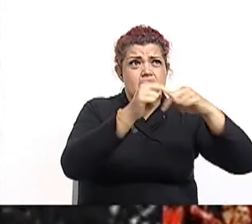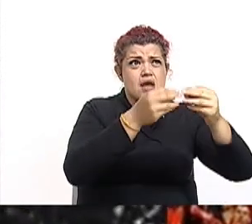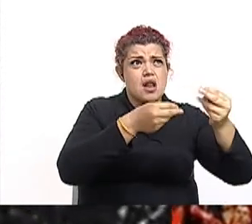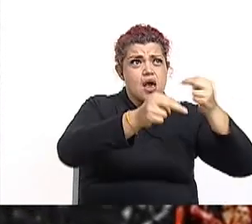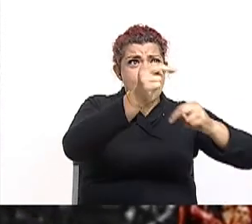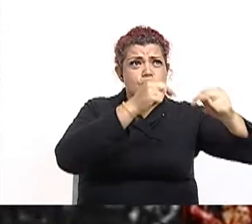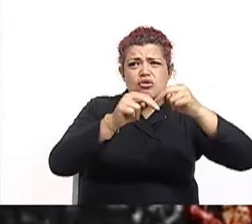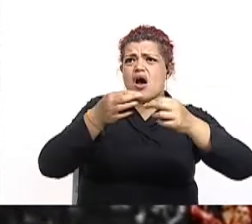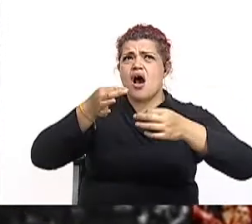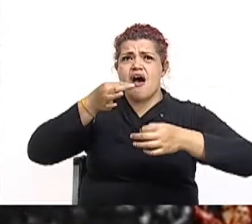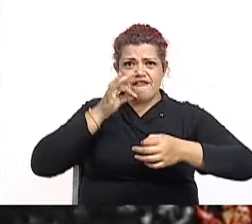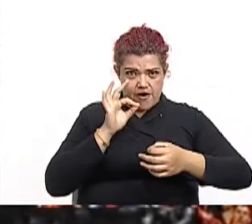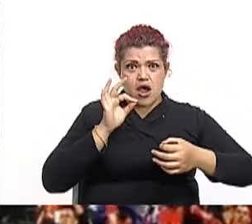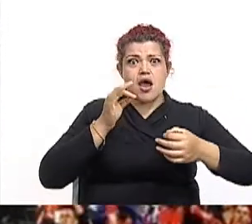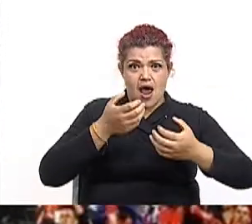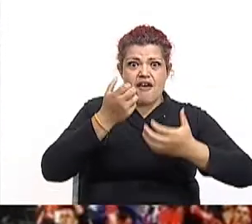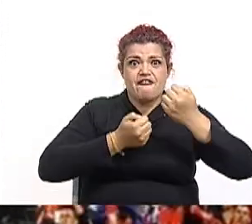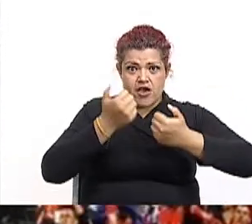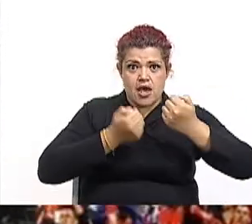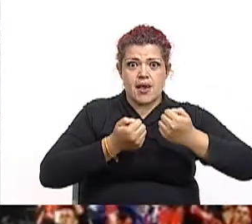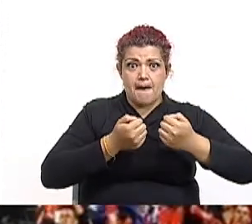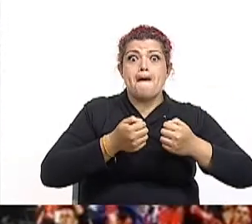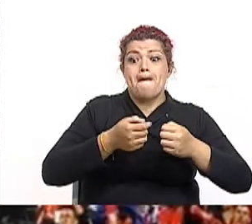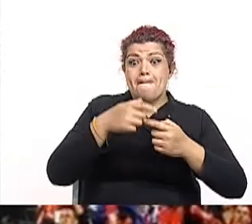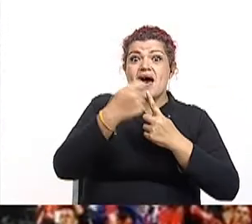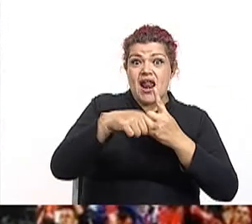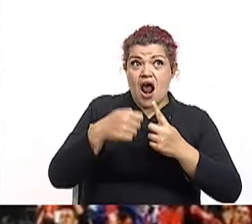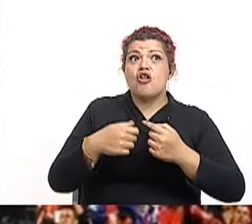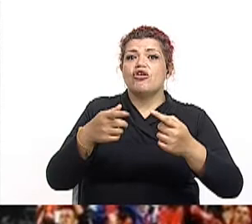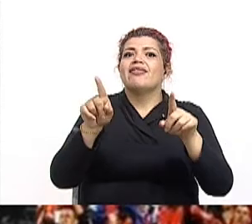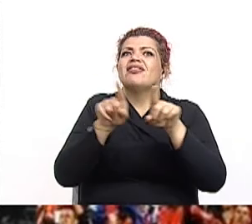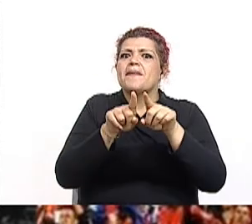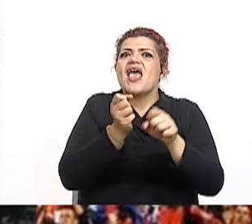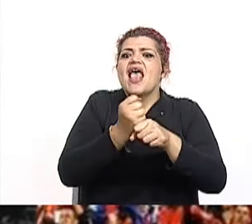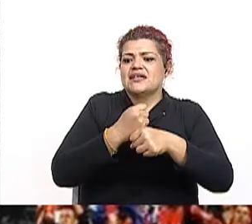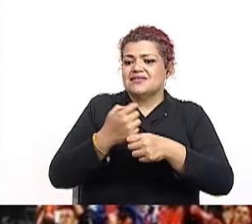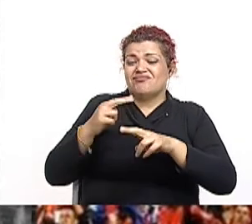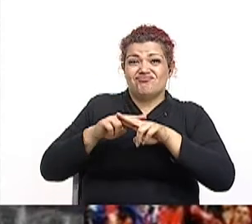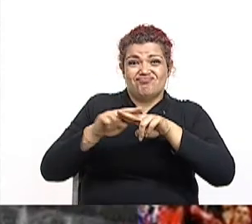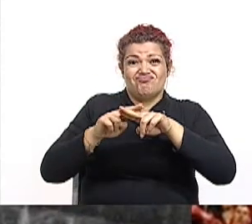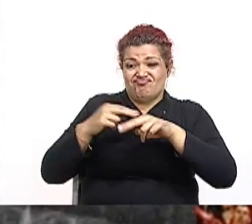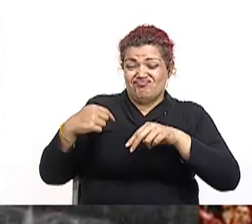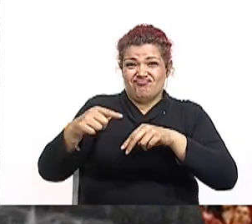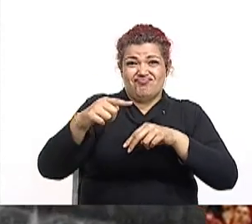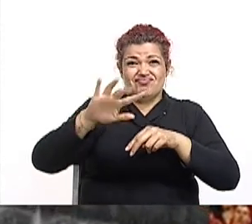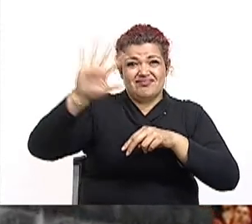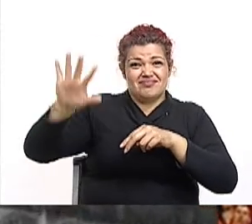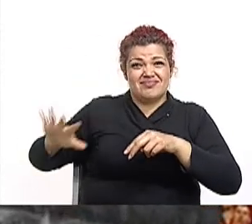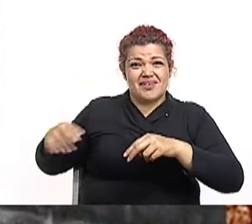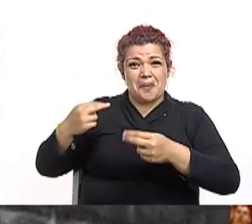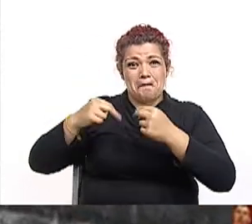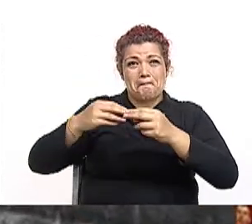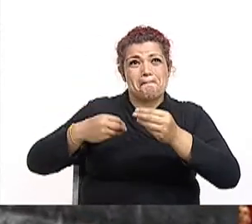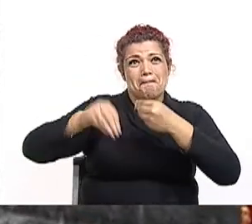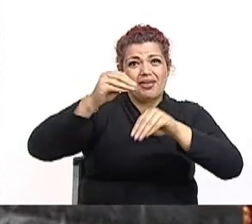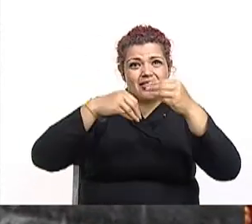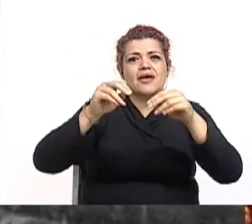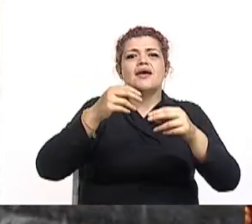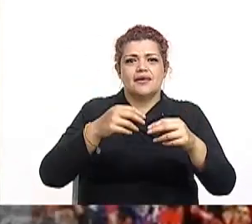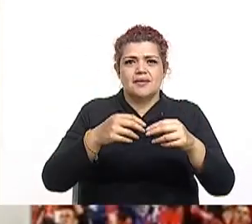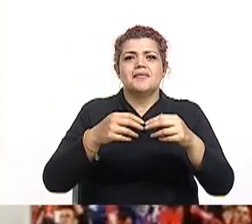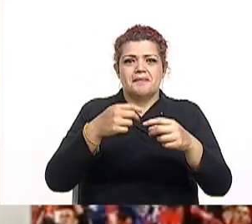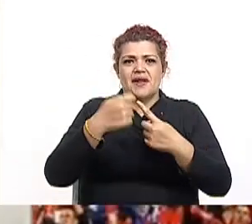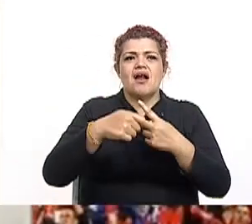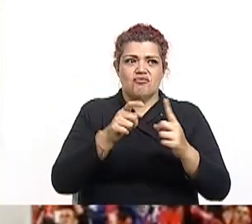sobre todo de café y banano y la destacada obra del ferrocarril del Atlántico. Por otra parte, el cuadro reformista de la mano del doctor Calderón